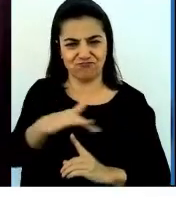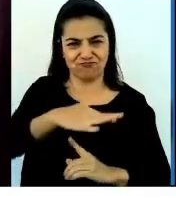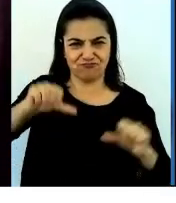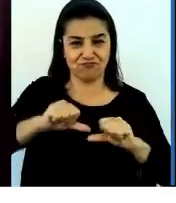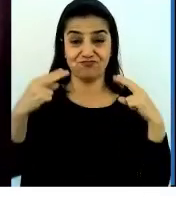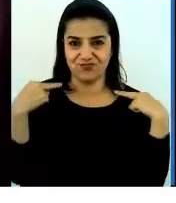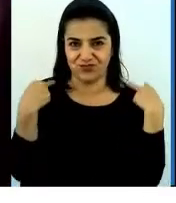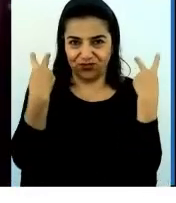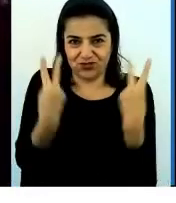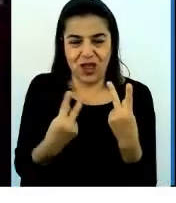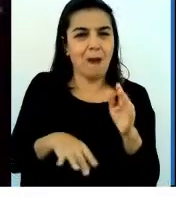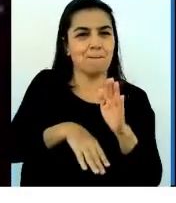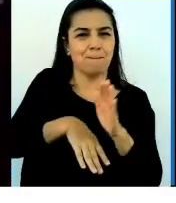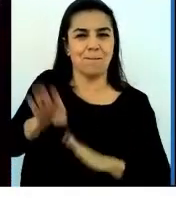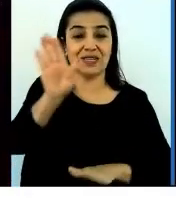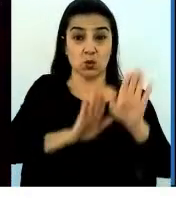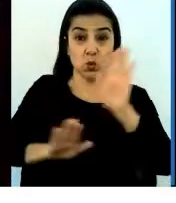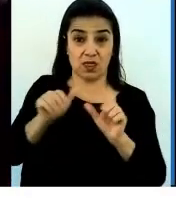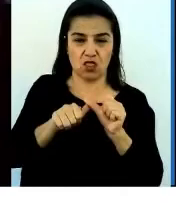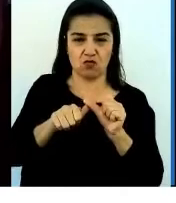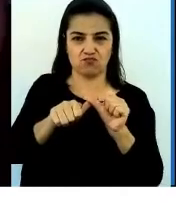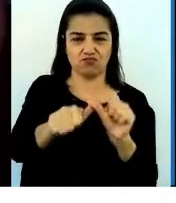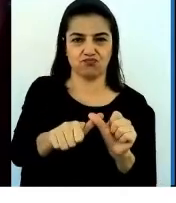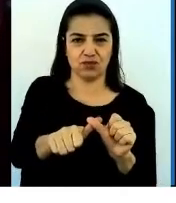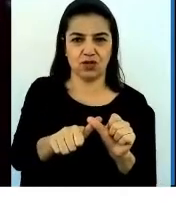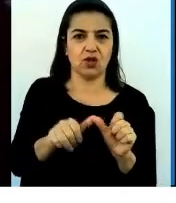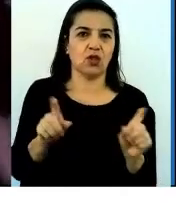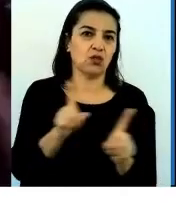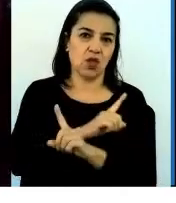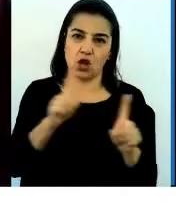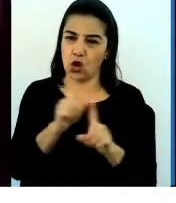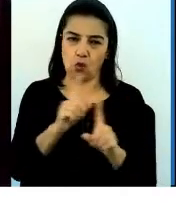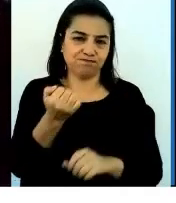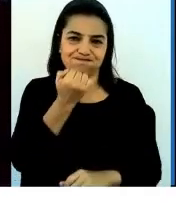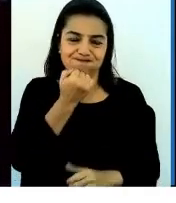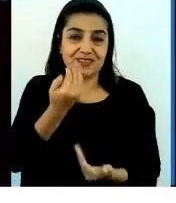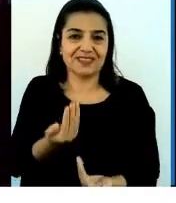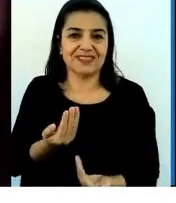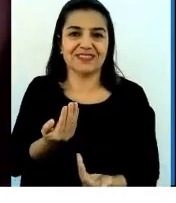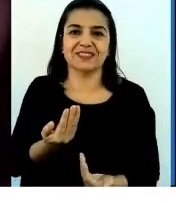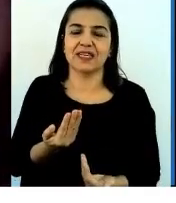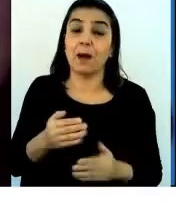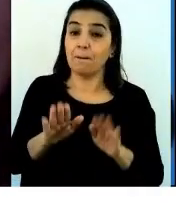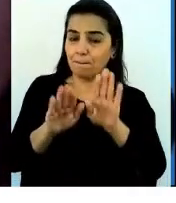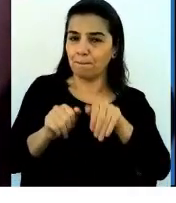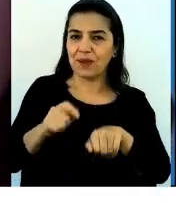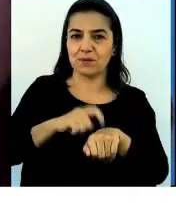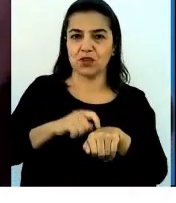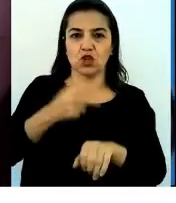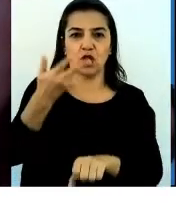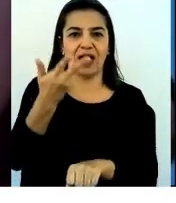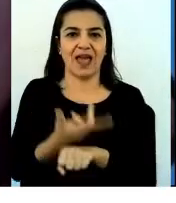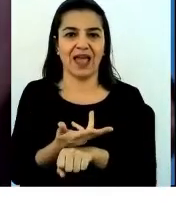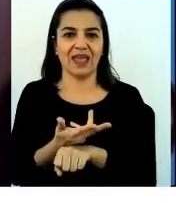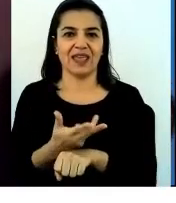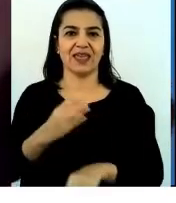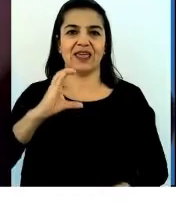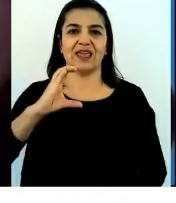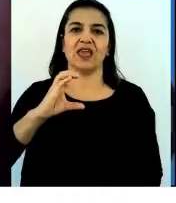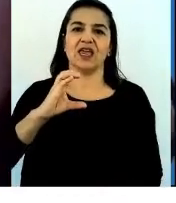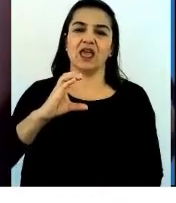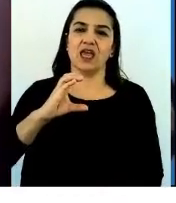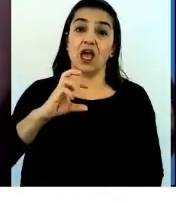sostenibles y para no dejar a nadie atrás. En el mismo tiempo tenemos el COP26,